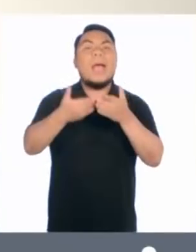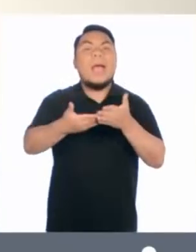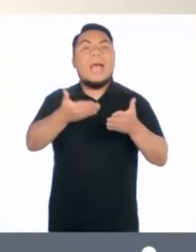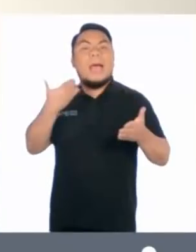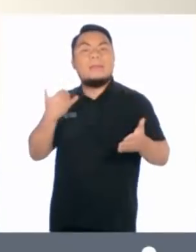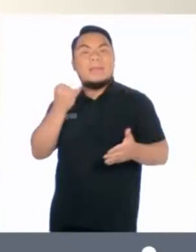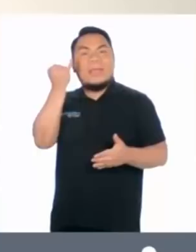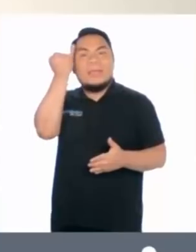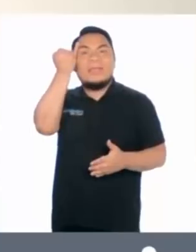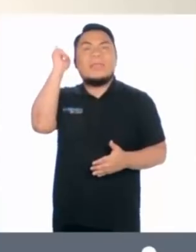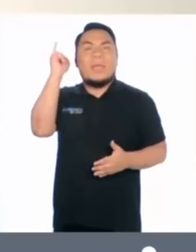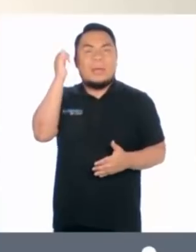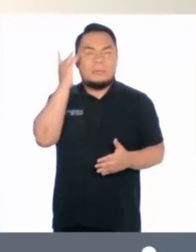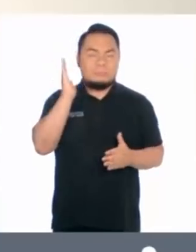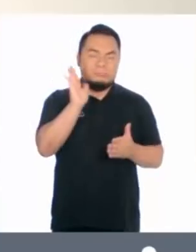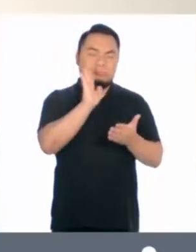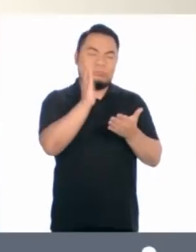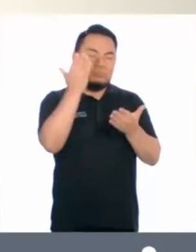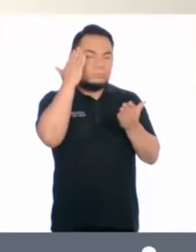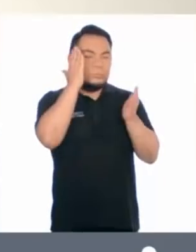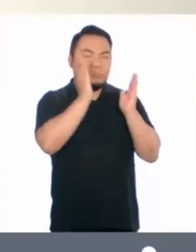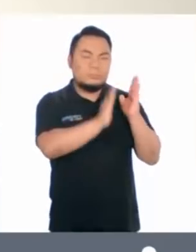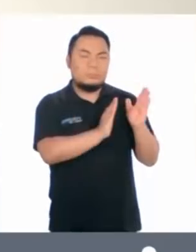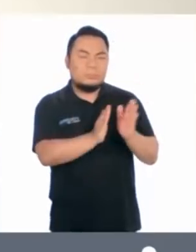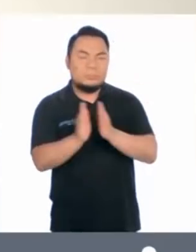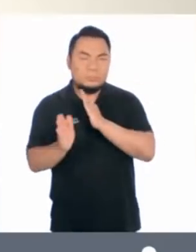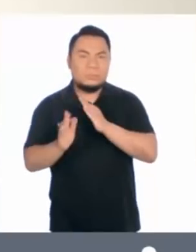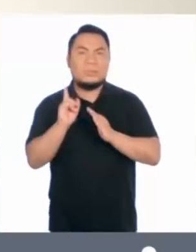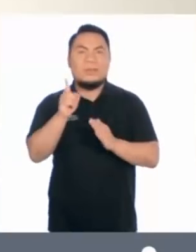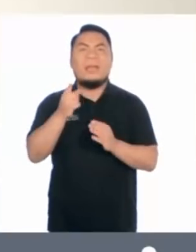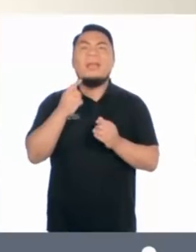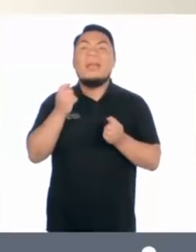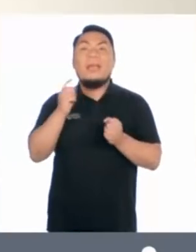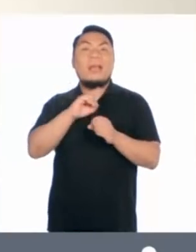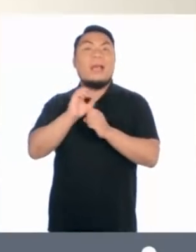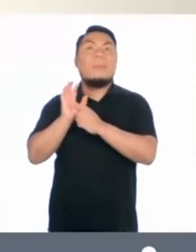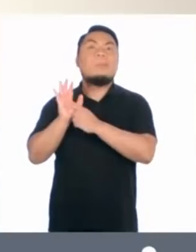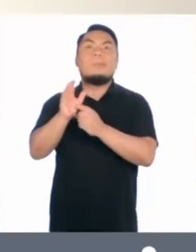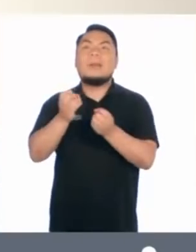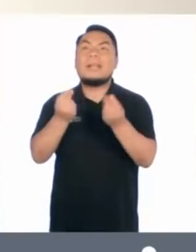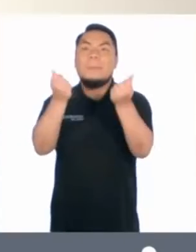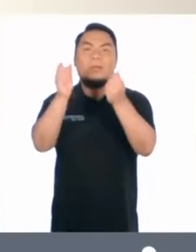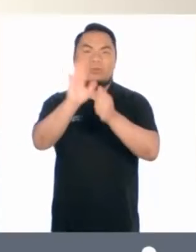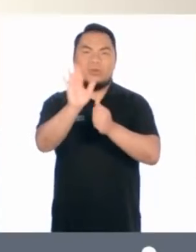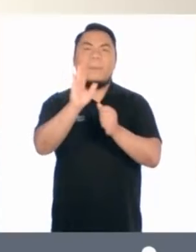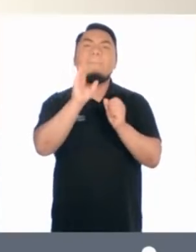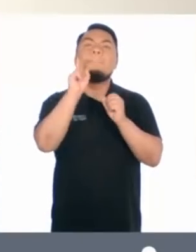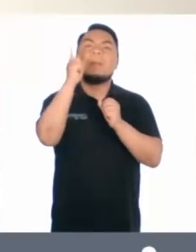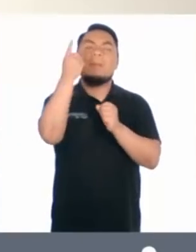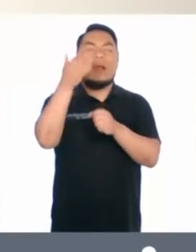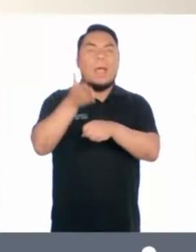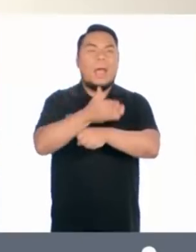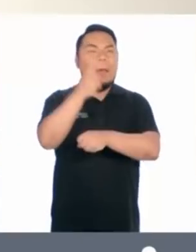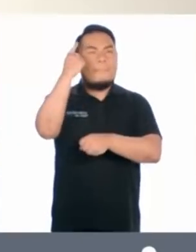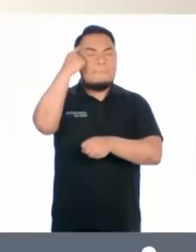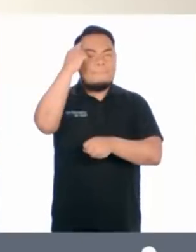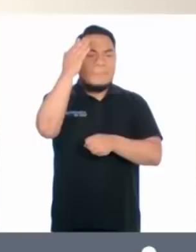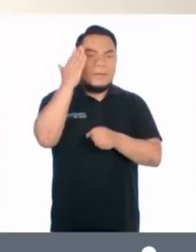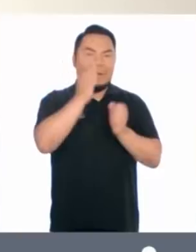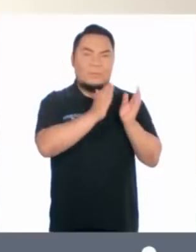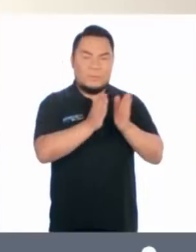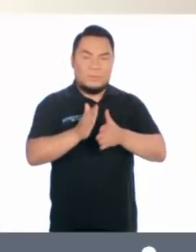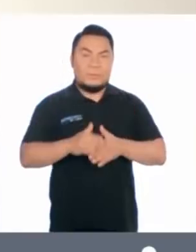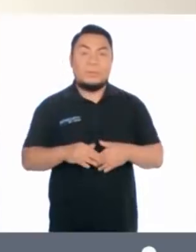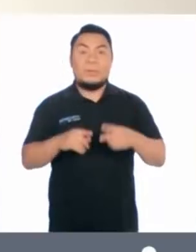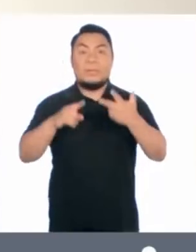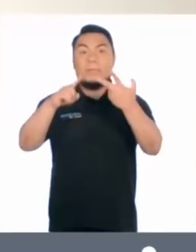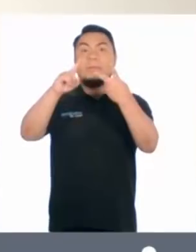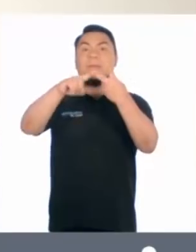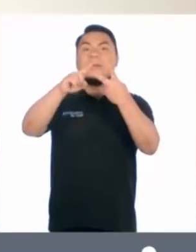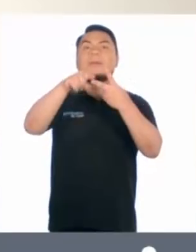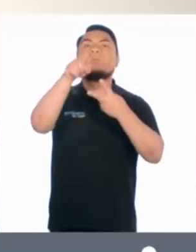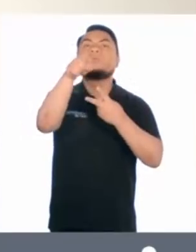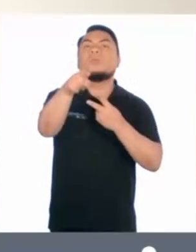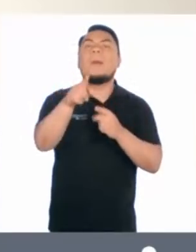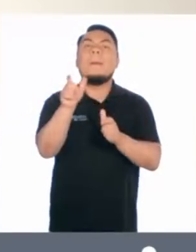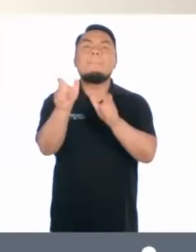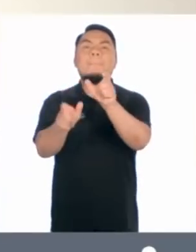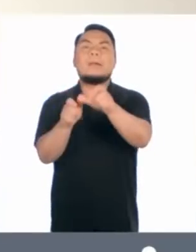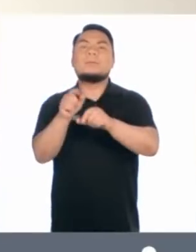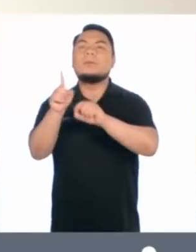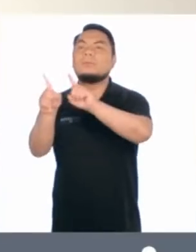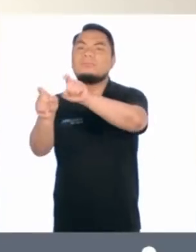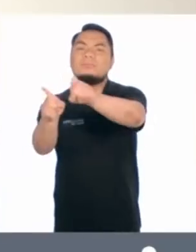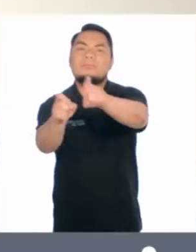validen su idea antes de lanzarla al mercado. Les ahorrará tiempo, dinero y muchas ilusiones. Segundo, escuchen mucho a sus